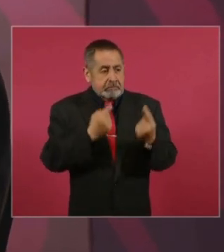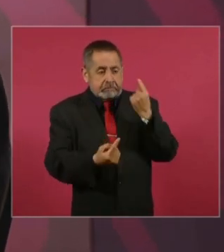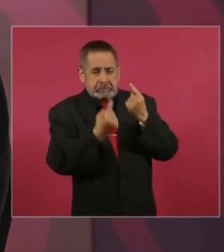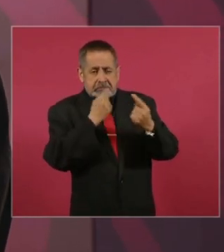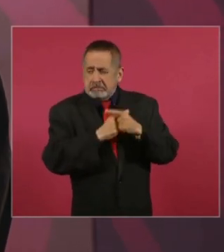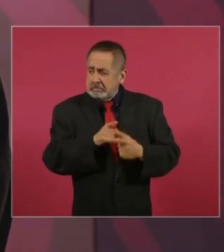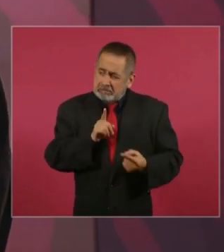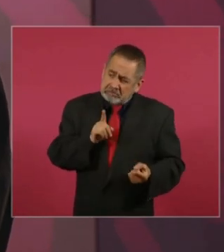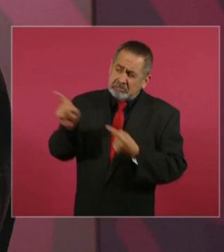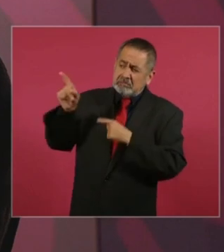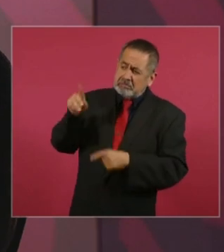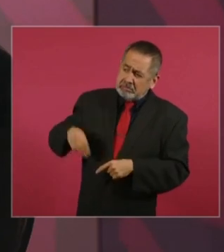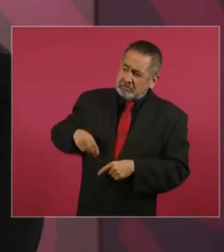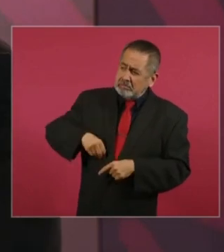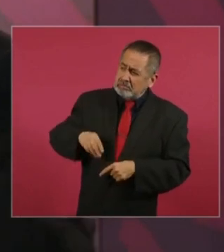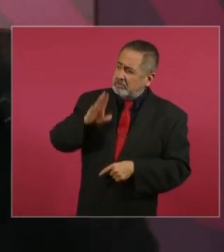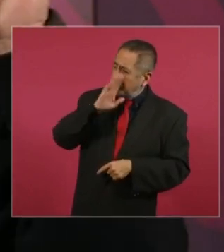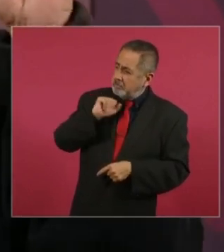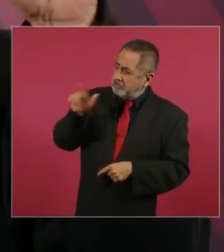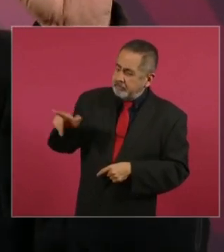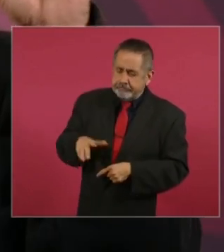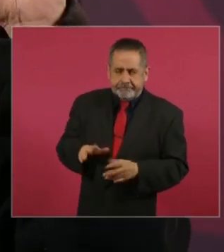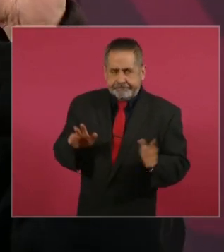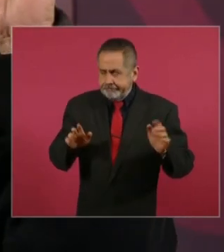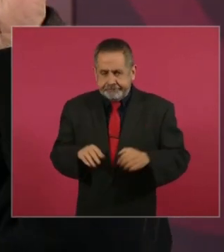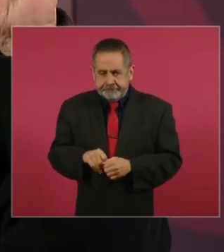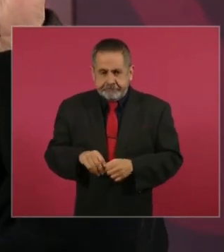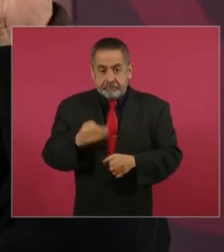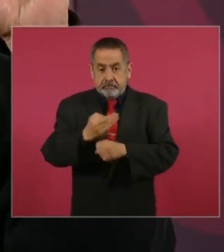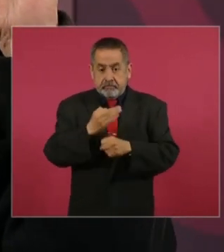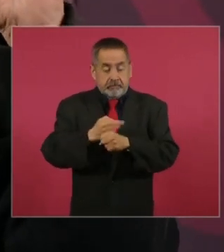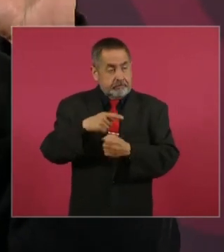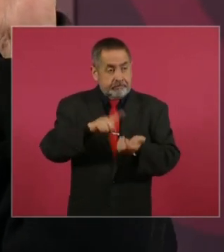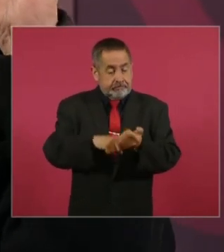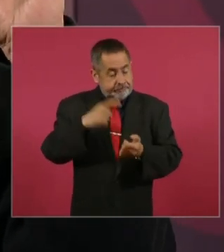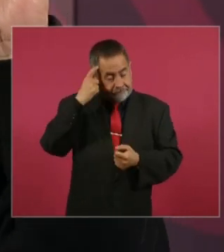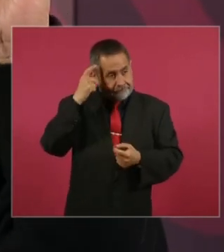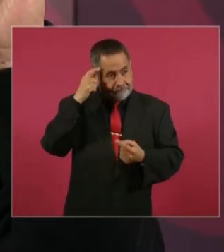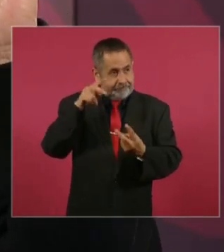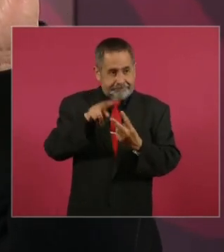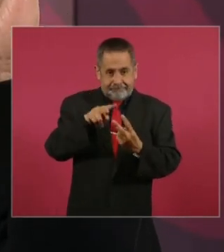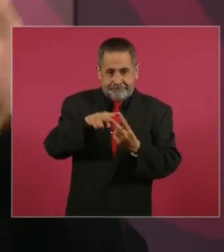mía, pero ahorita tienen dos cosas, los cerebros,